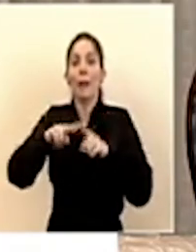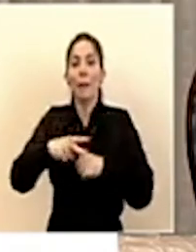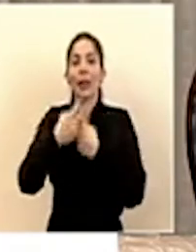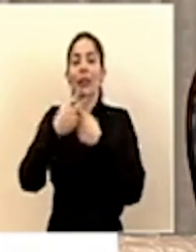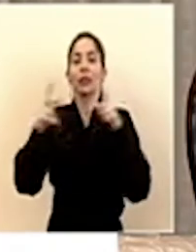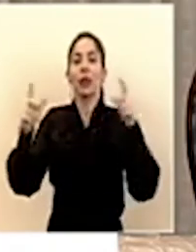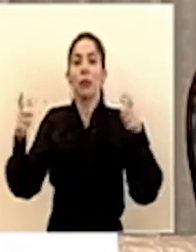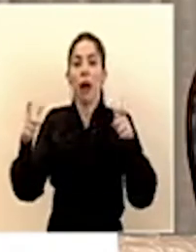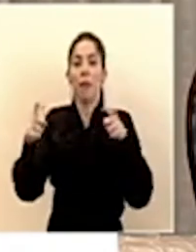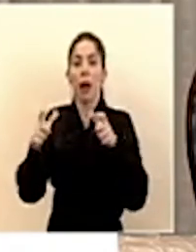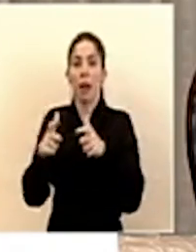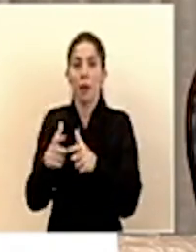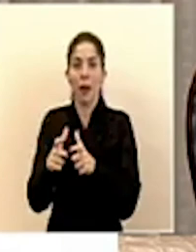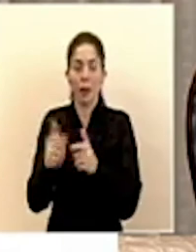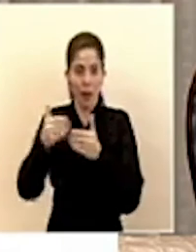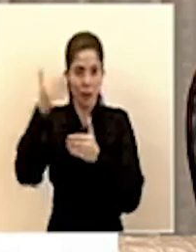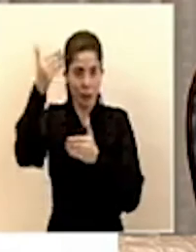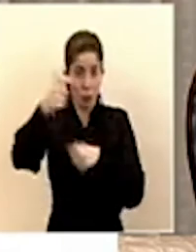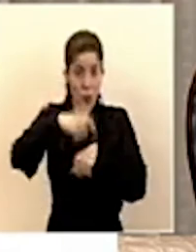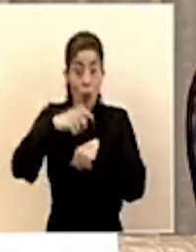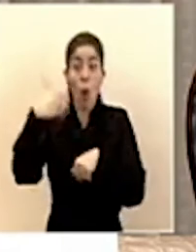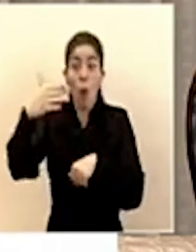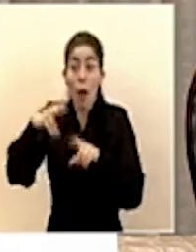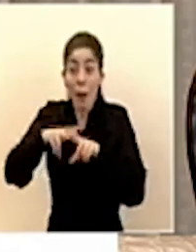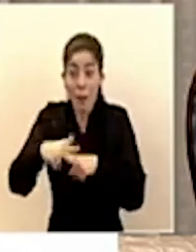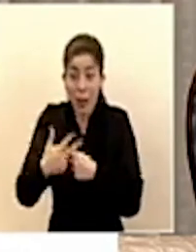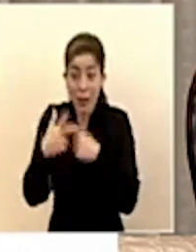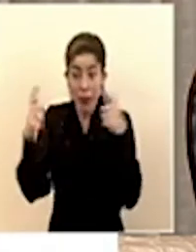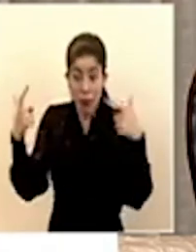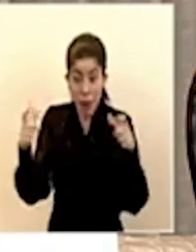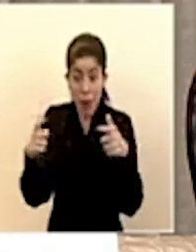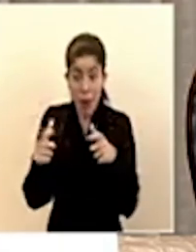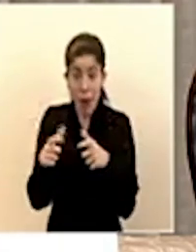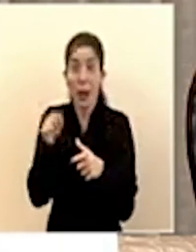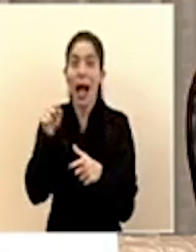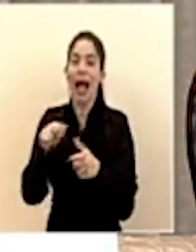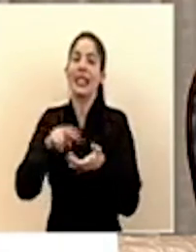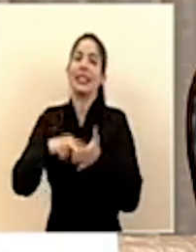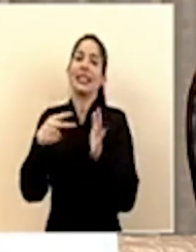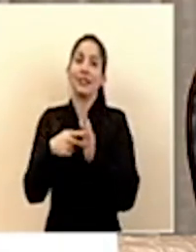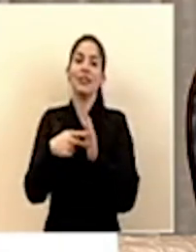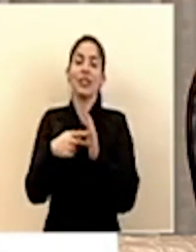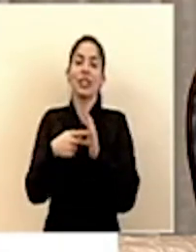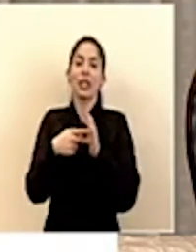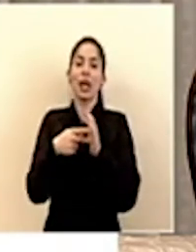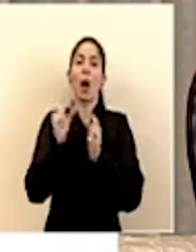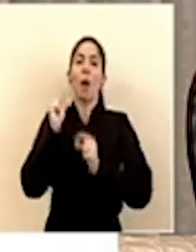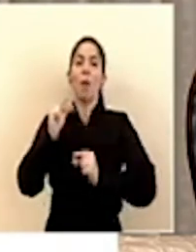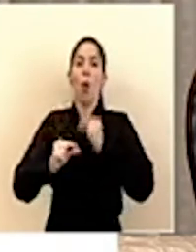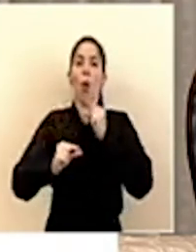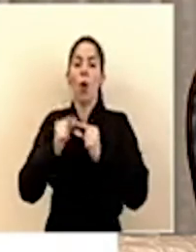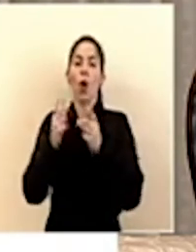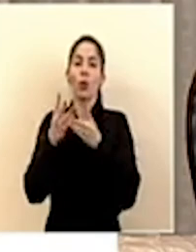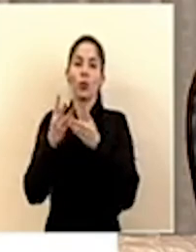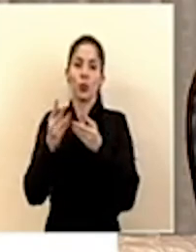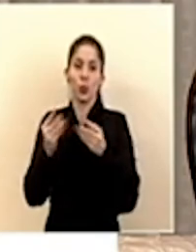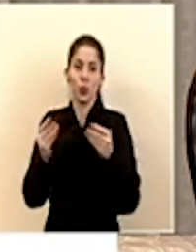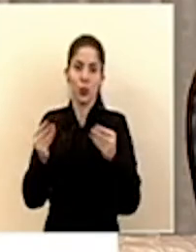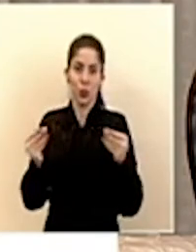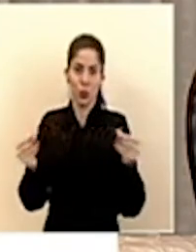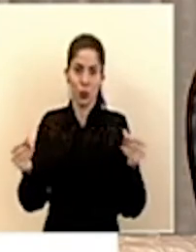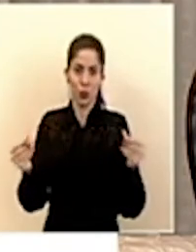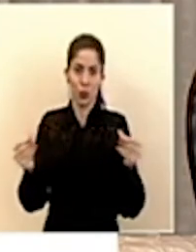una disminución de casos y en ese momento que haya disminución de casos ya podemos decir que vamos poco a poco saliendo de